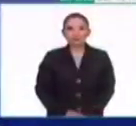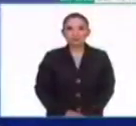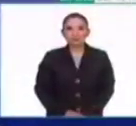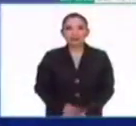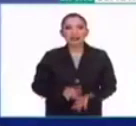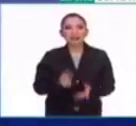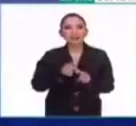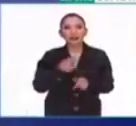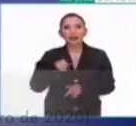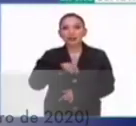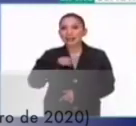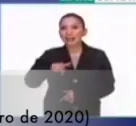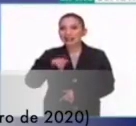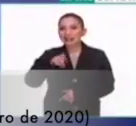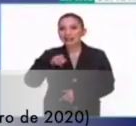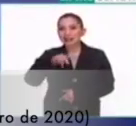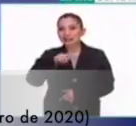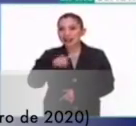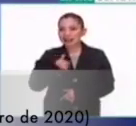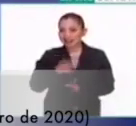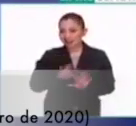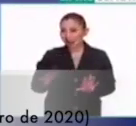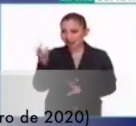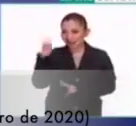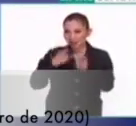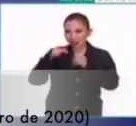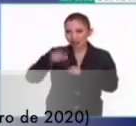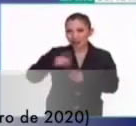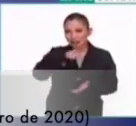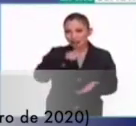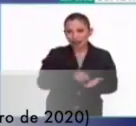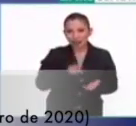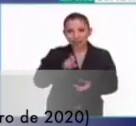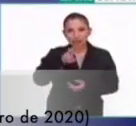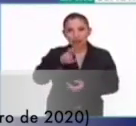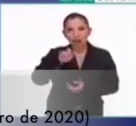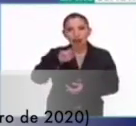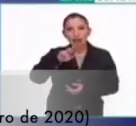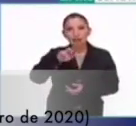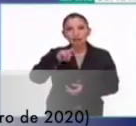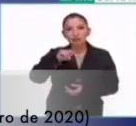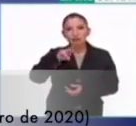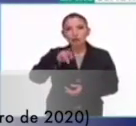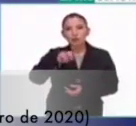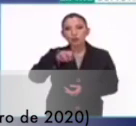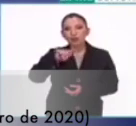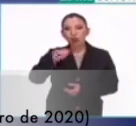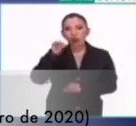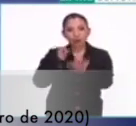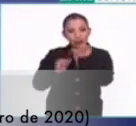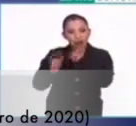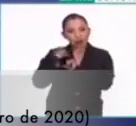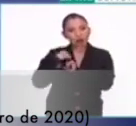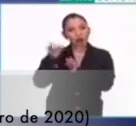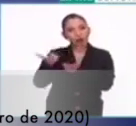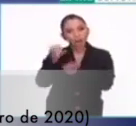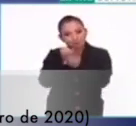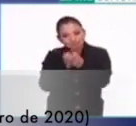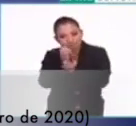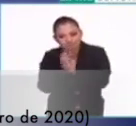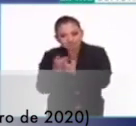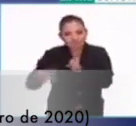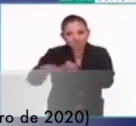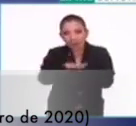Gracias por continuar con nosotros en Interfaz y bueno, ya está aquí en el estudio el doctor Arturo Montero, arqueólogo, antropólogo e